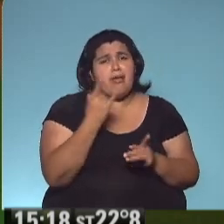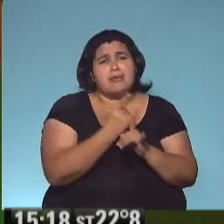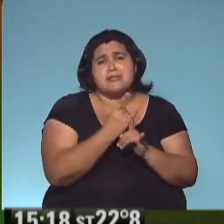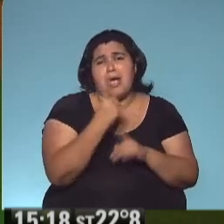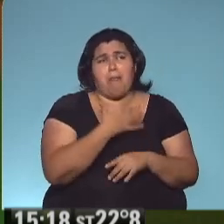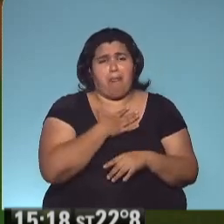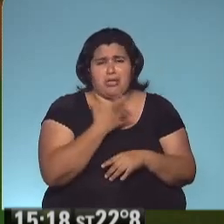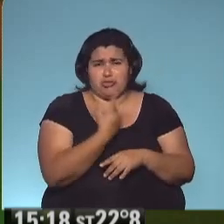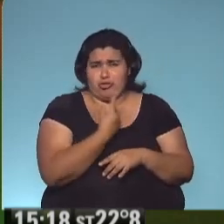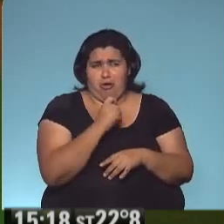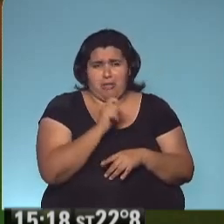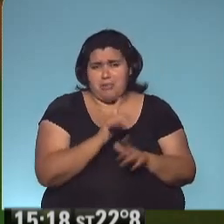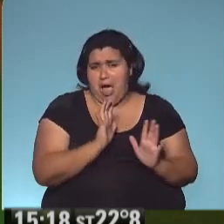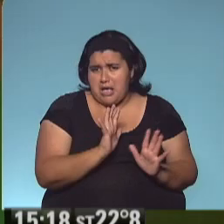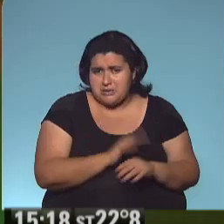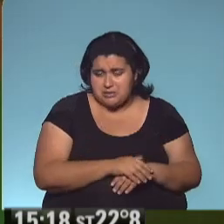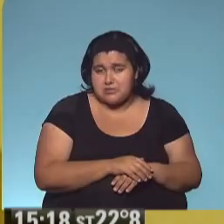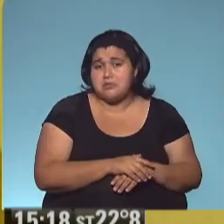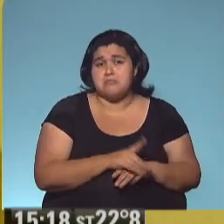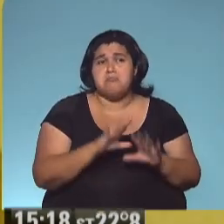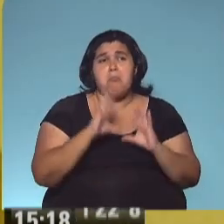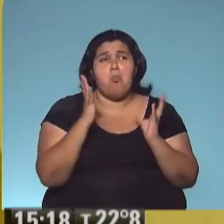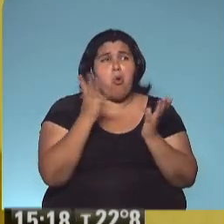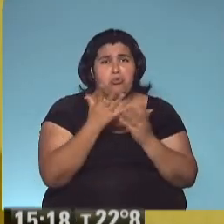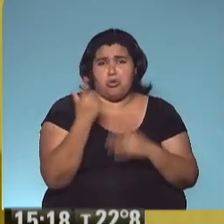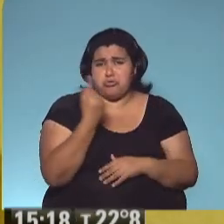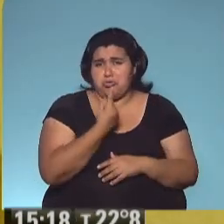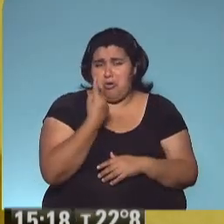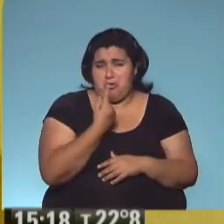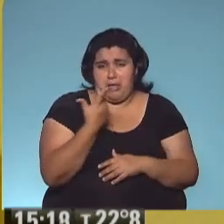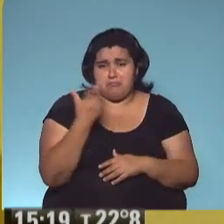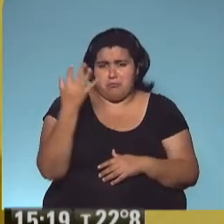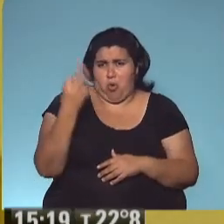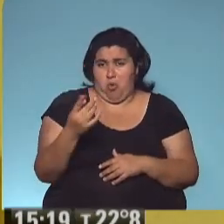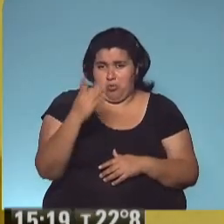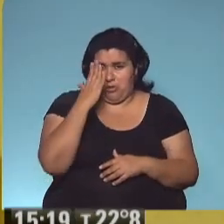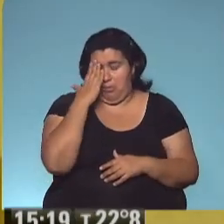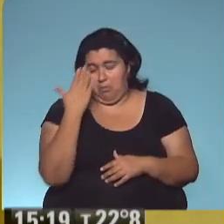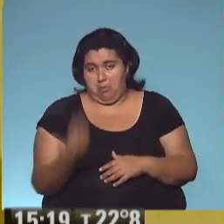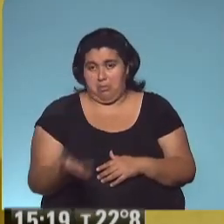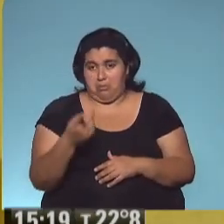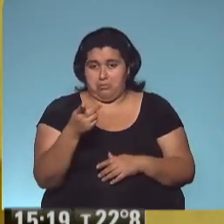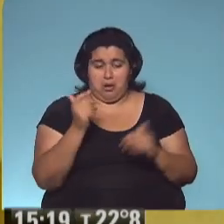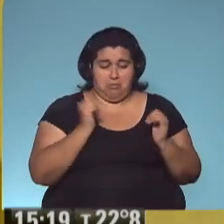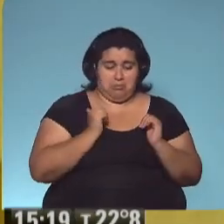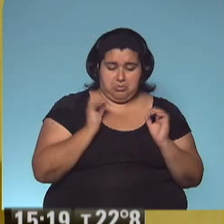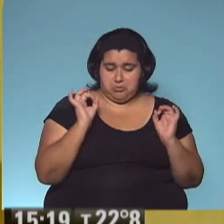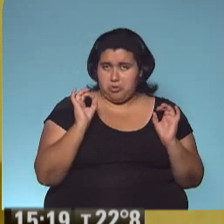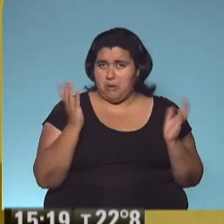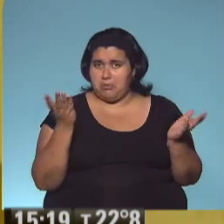sola en el lugar de Irulana. No tenía nada en el mundo. Nada más que un ogronte dormido y un banquito verde.